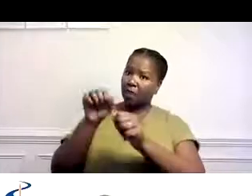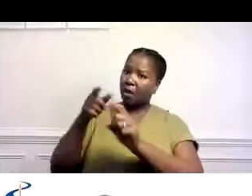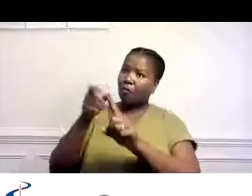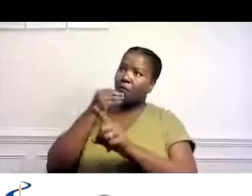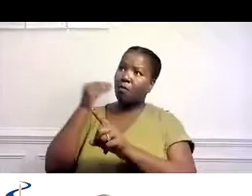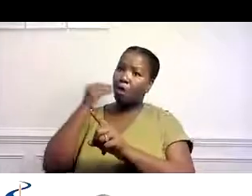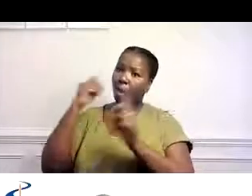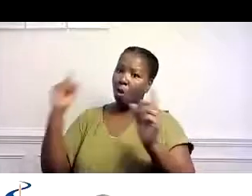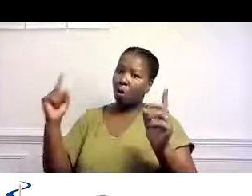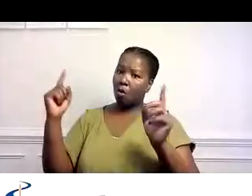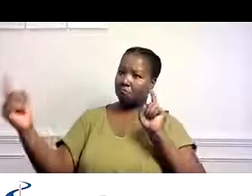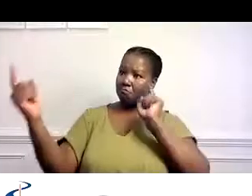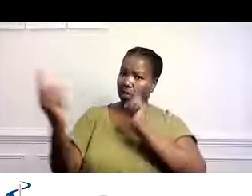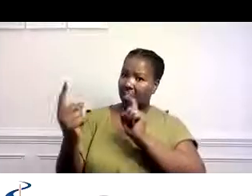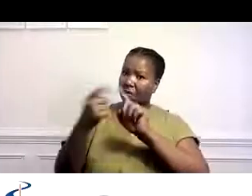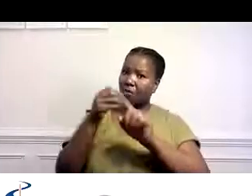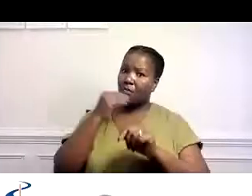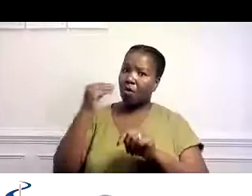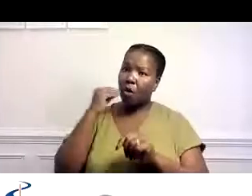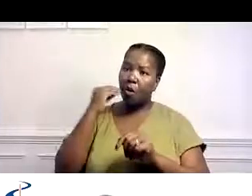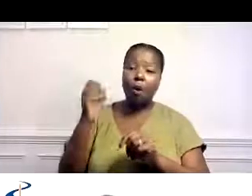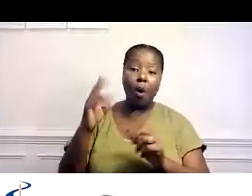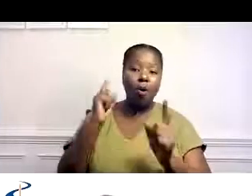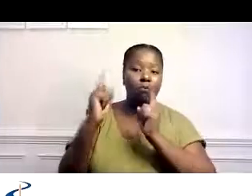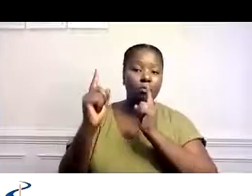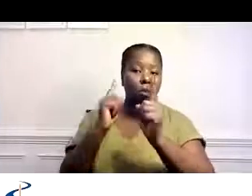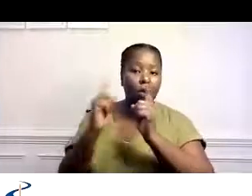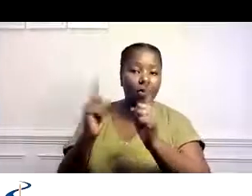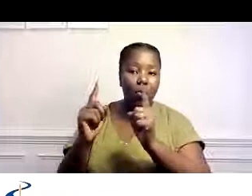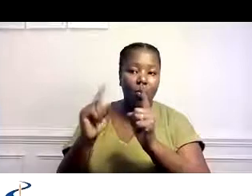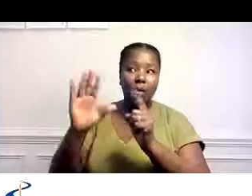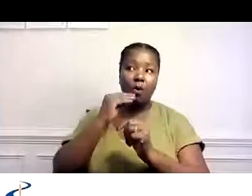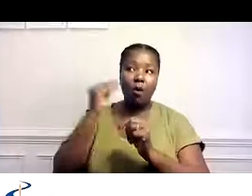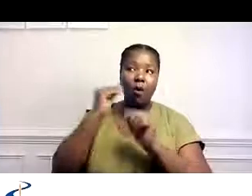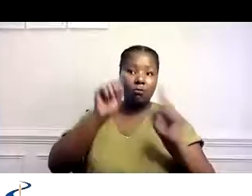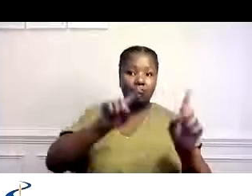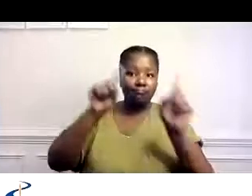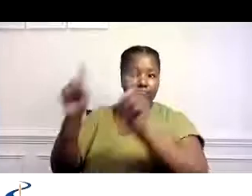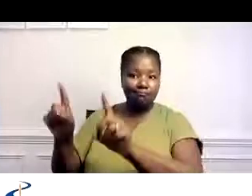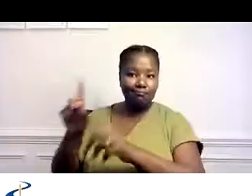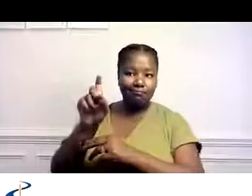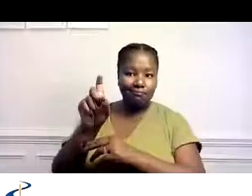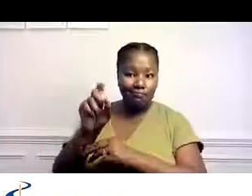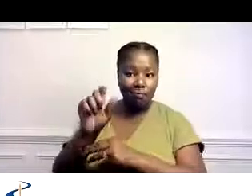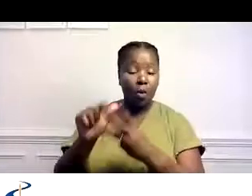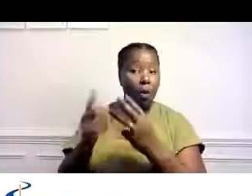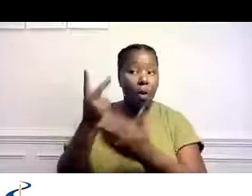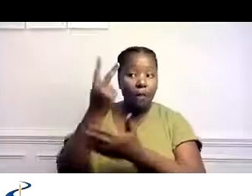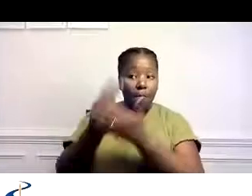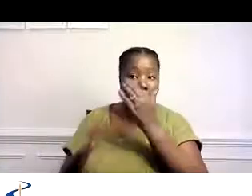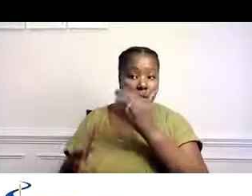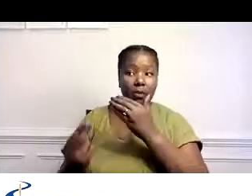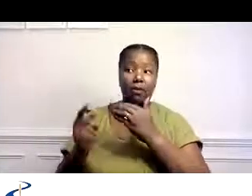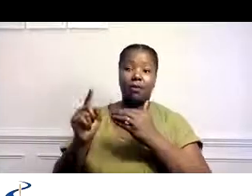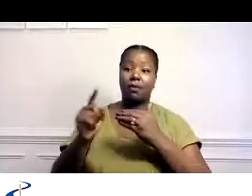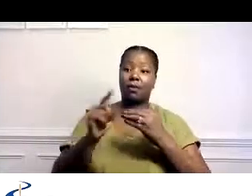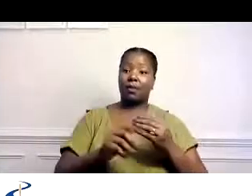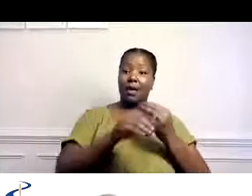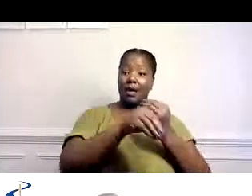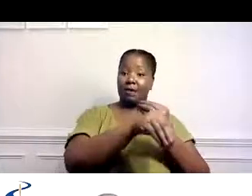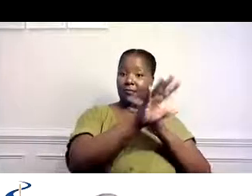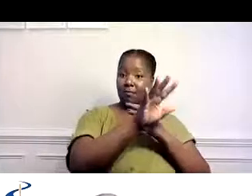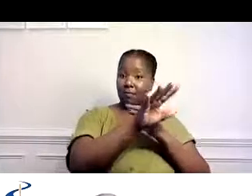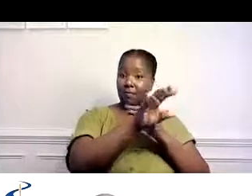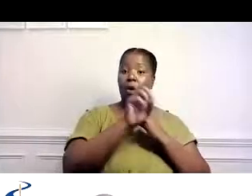persona en la instalación, prefieren hacerlo remotamente o tener algo uno a uno en su hogar. Quieren una combinación de ambas, algo